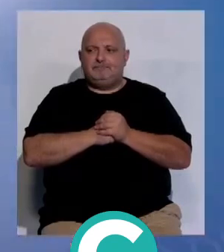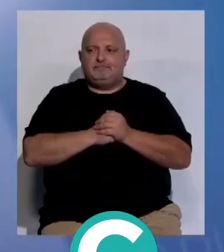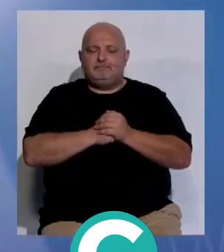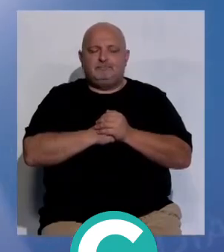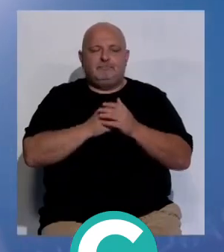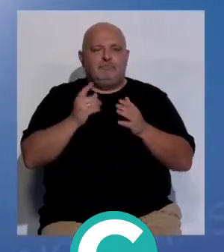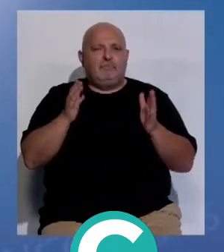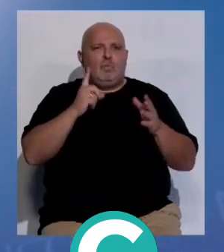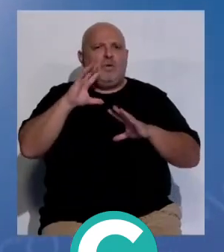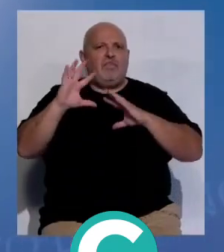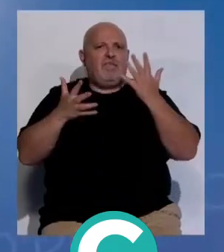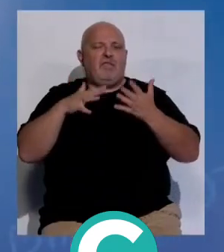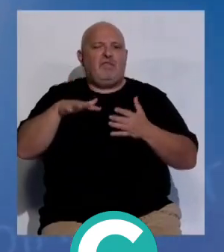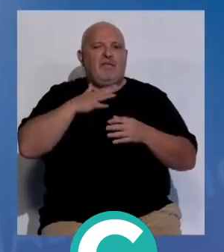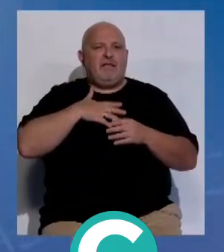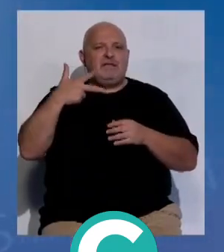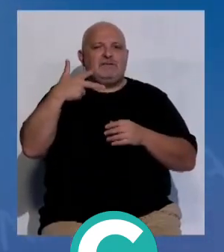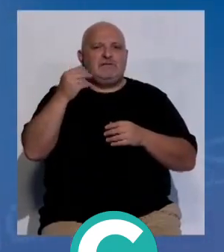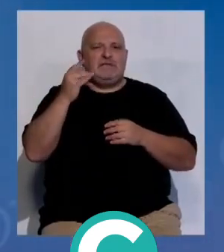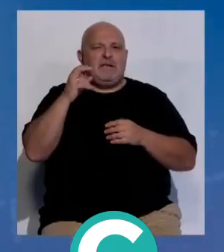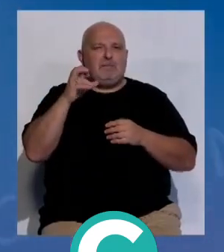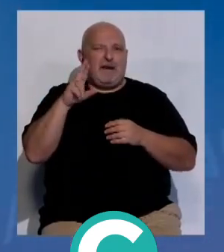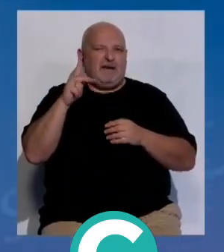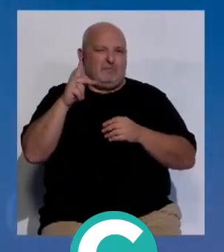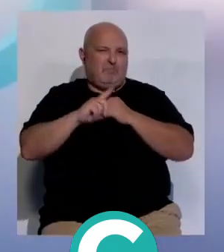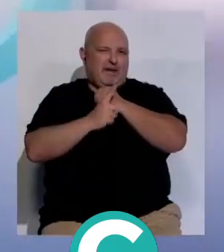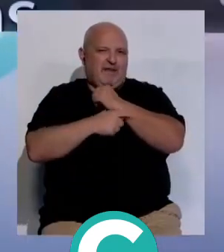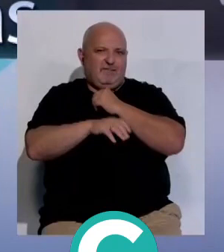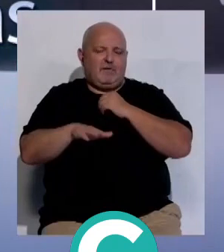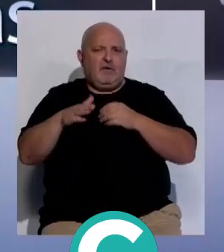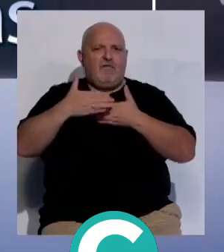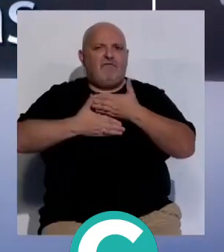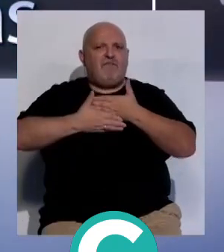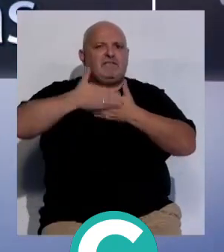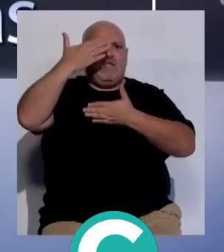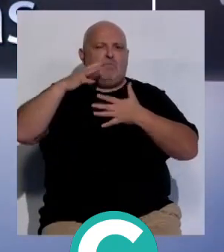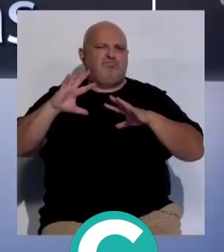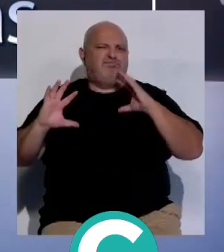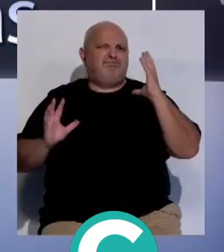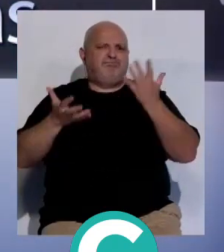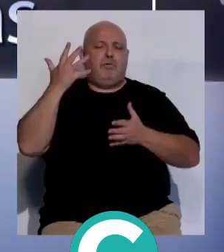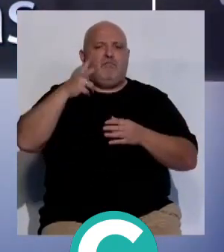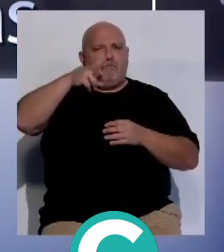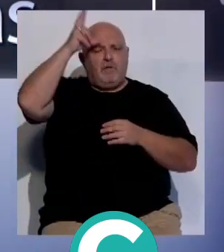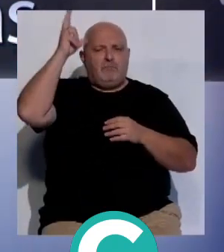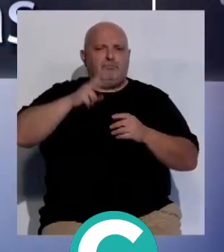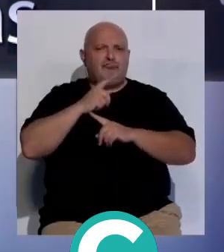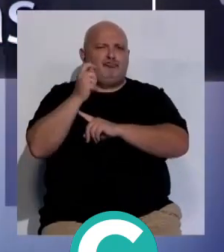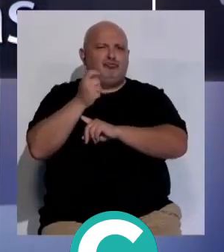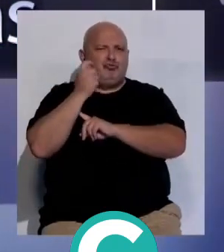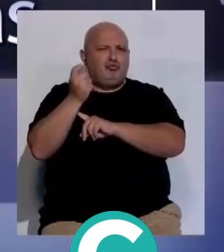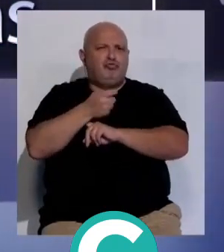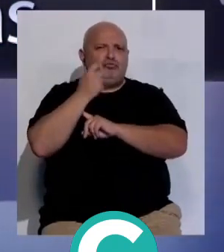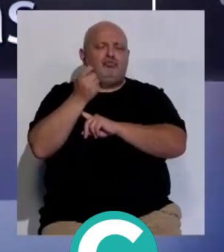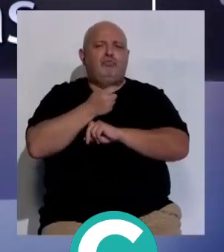Y un incendio en Chiquipark dañó la fachada del edificio los bomberos fueron capaces de controlar el